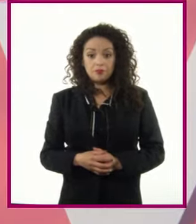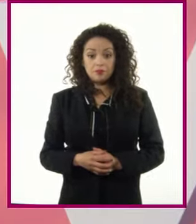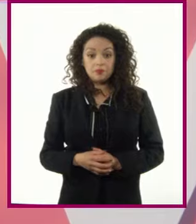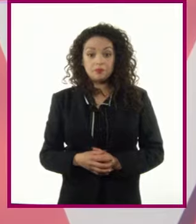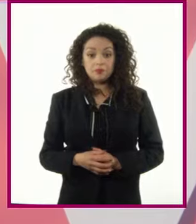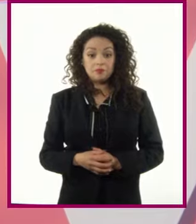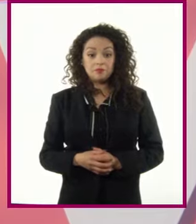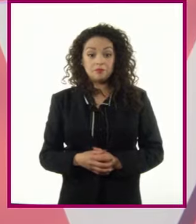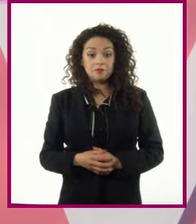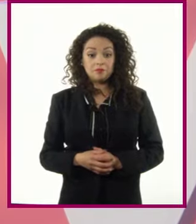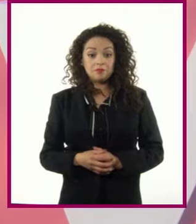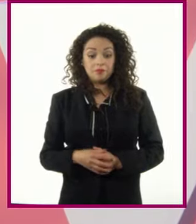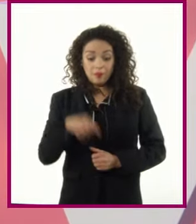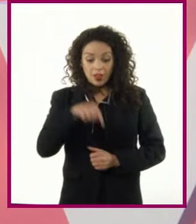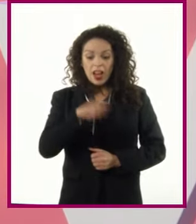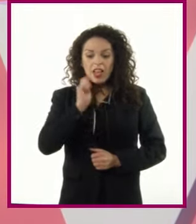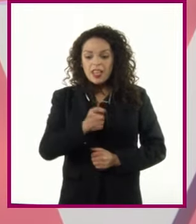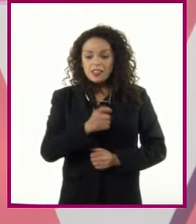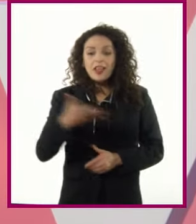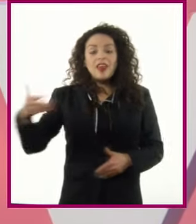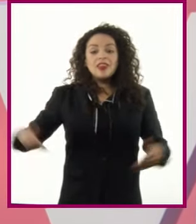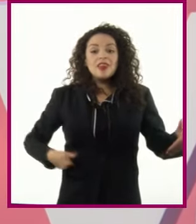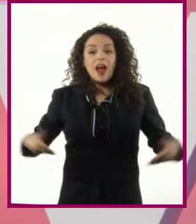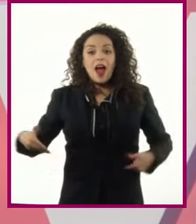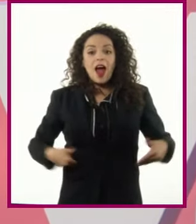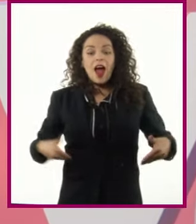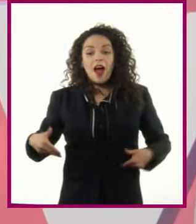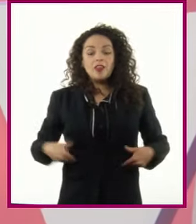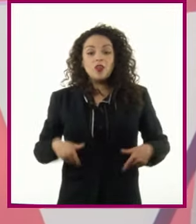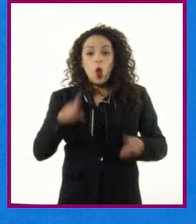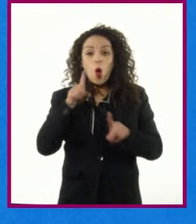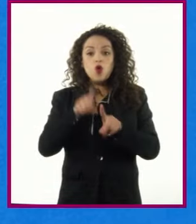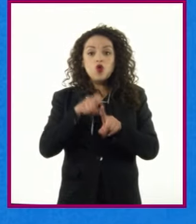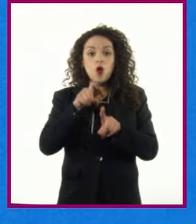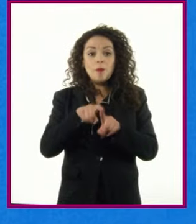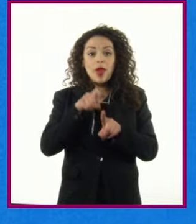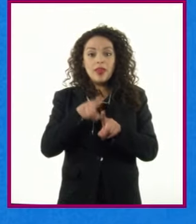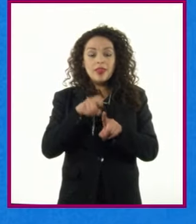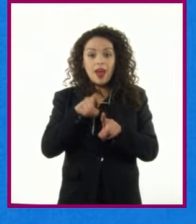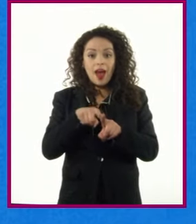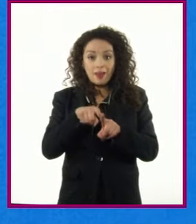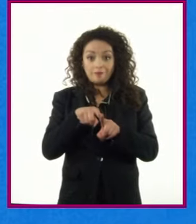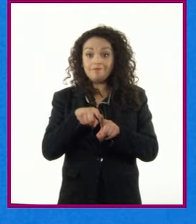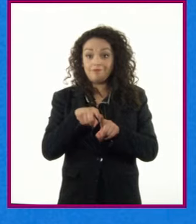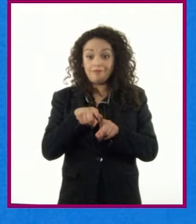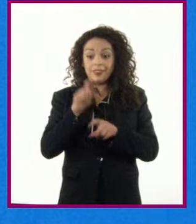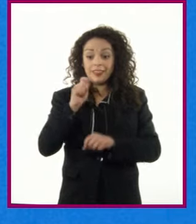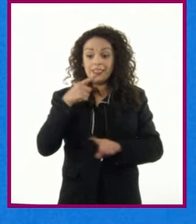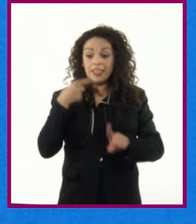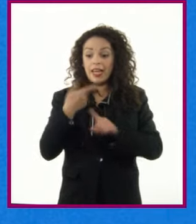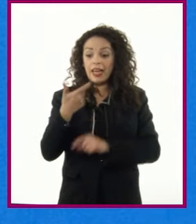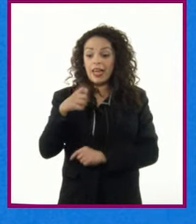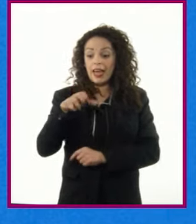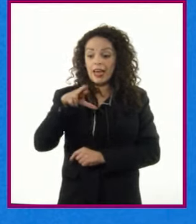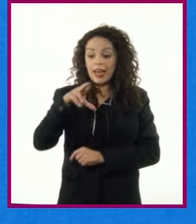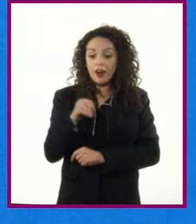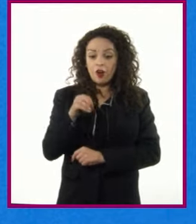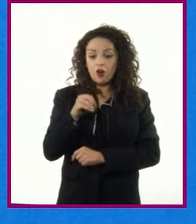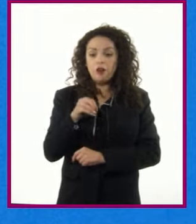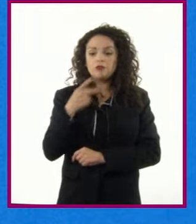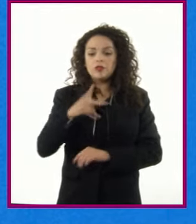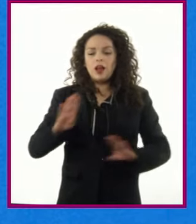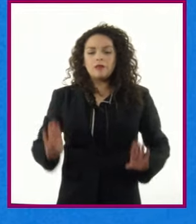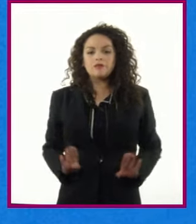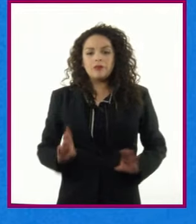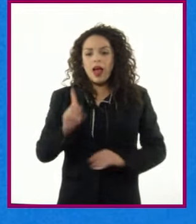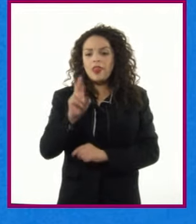Este es un guión teatral Una comedia para ser precisos La comedia es un género dramático que trata un